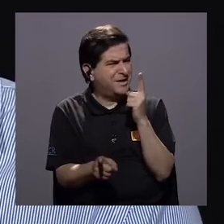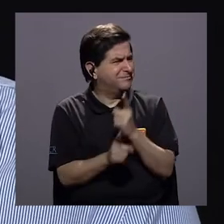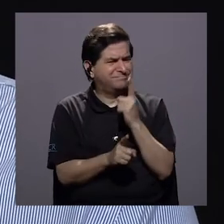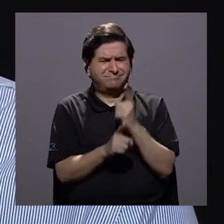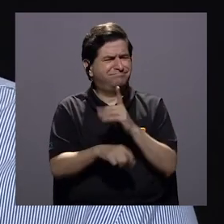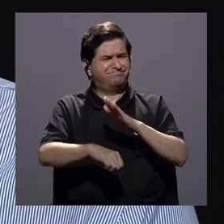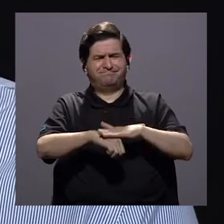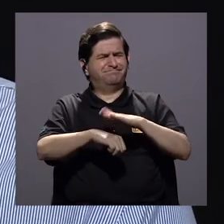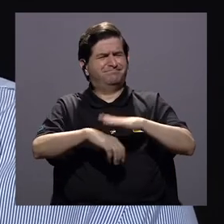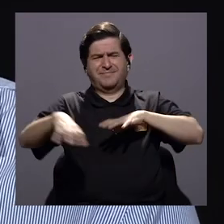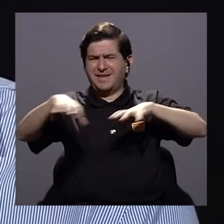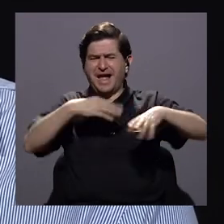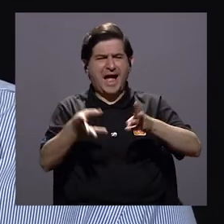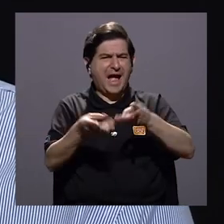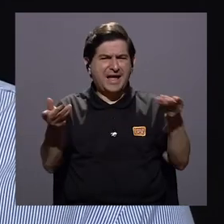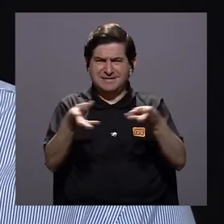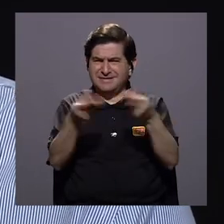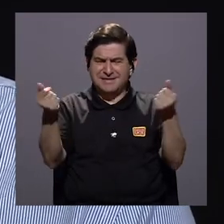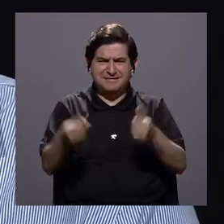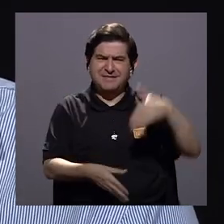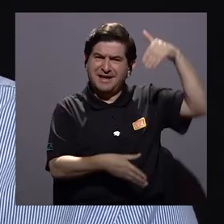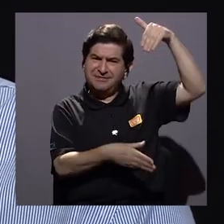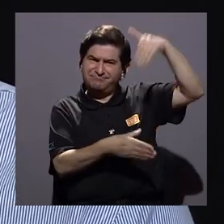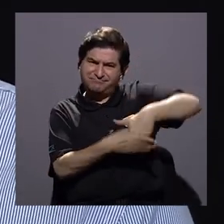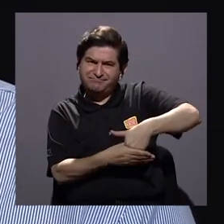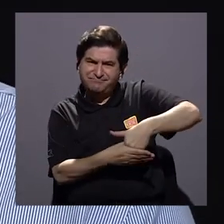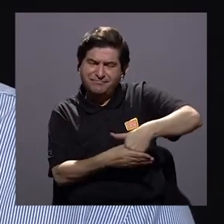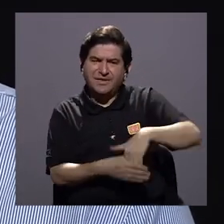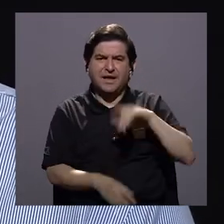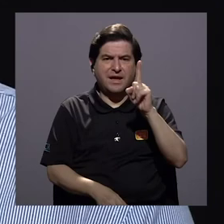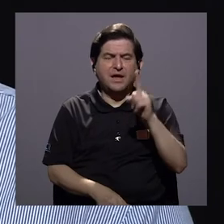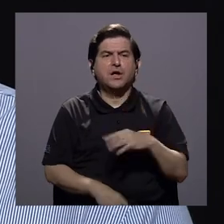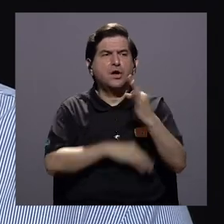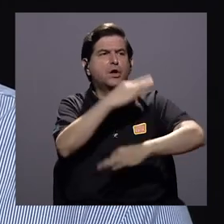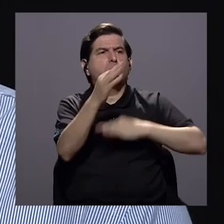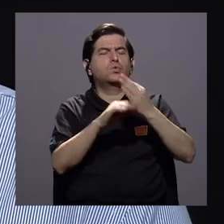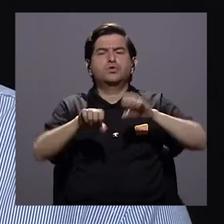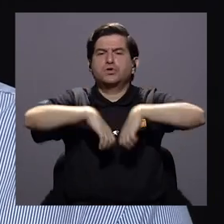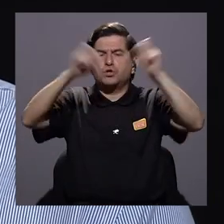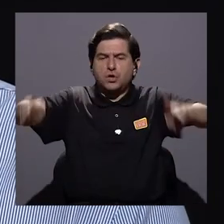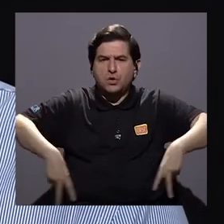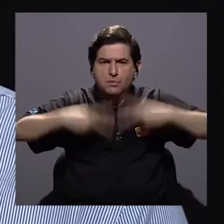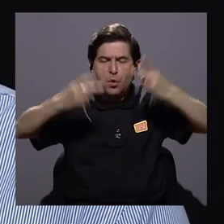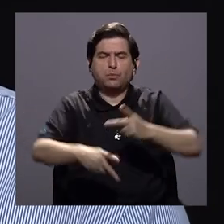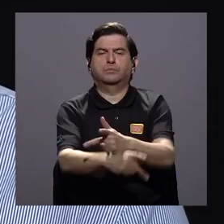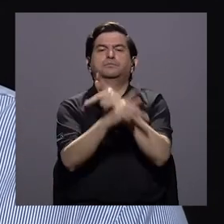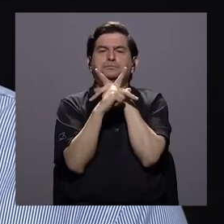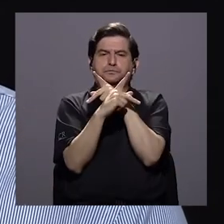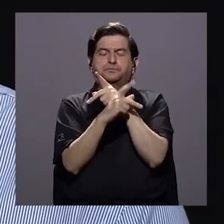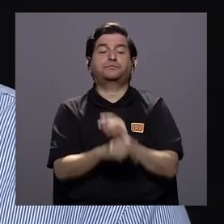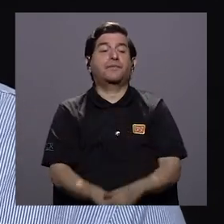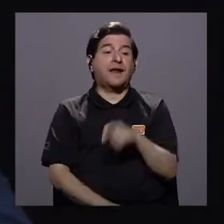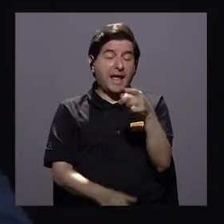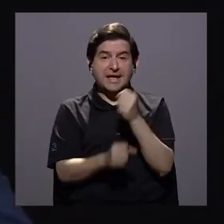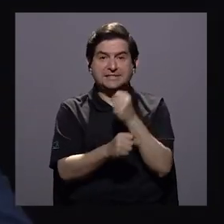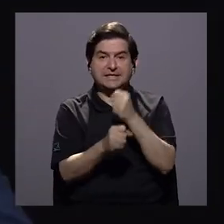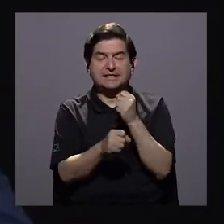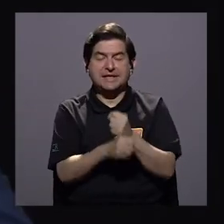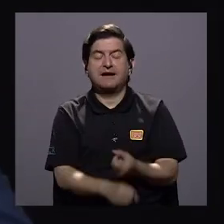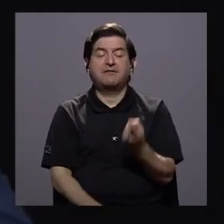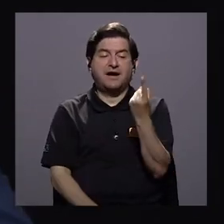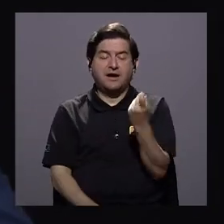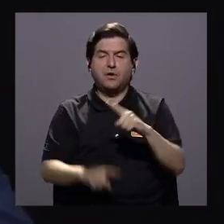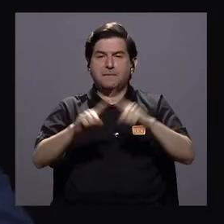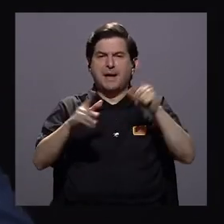no debería permitir que una actividad productiva de ese tipo esté metida en medio de un tipo de ecosistema que está protegido eso es una tarea